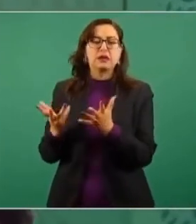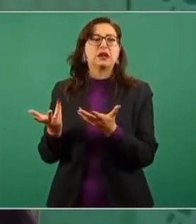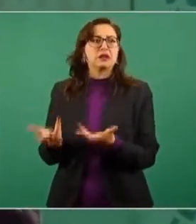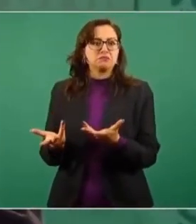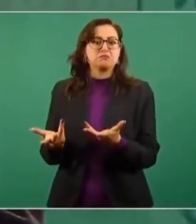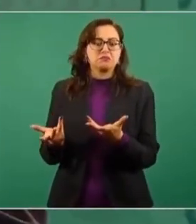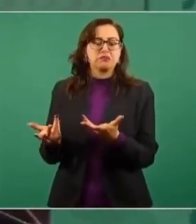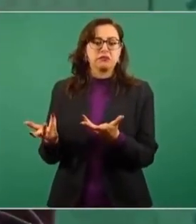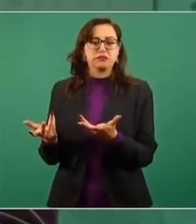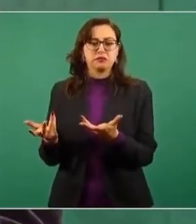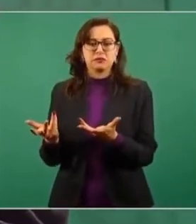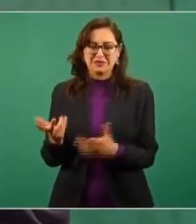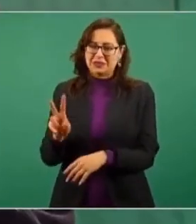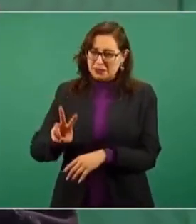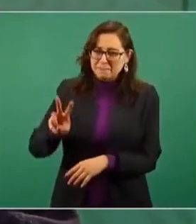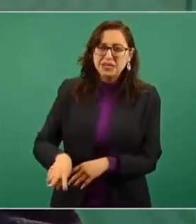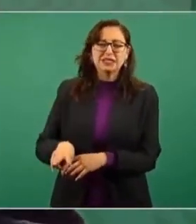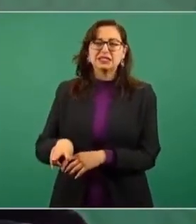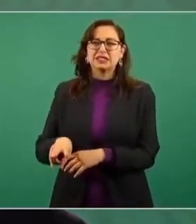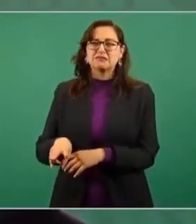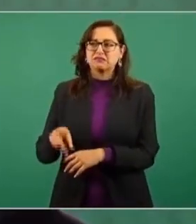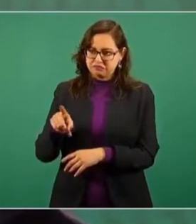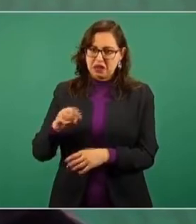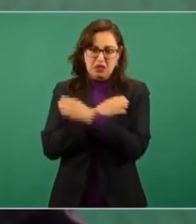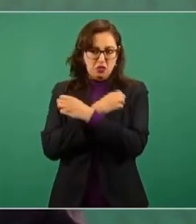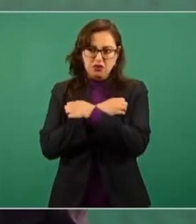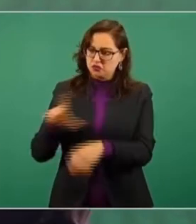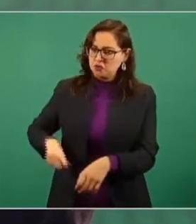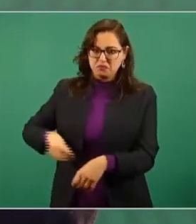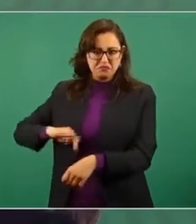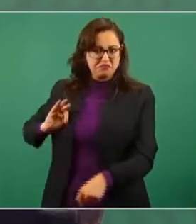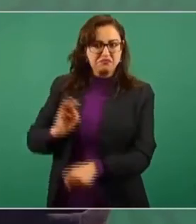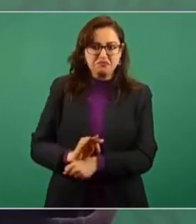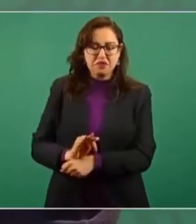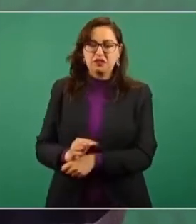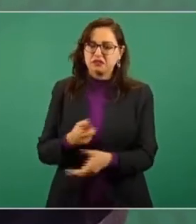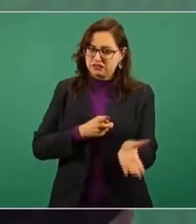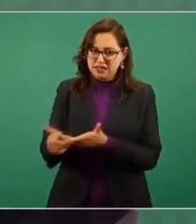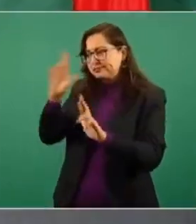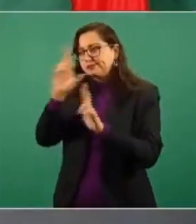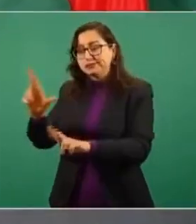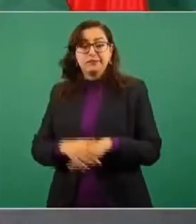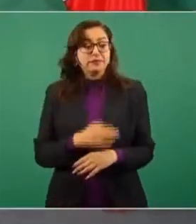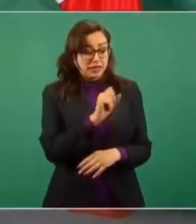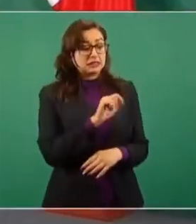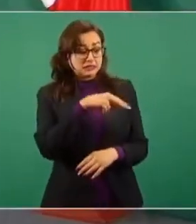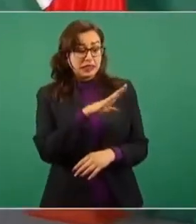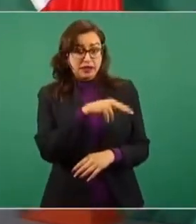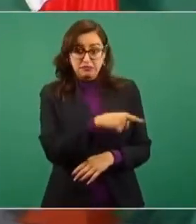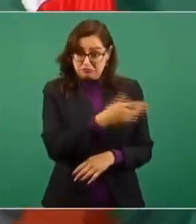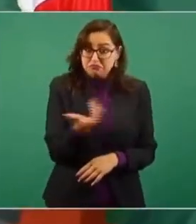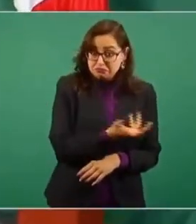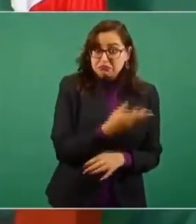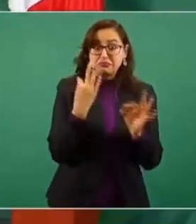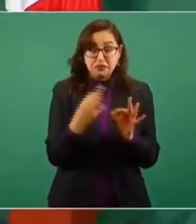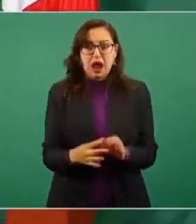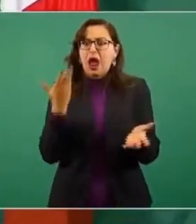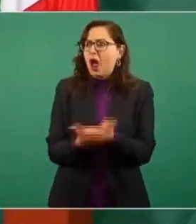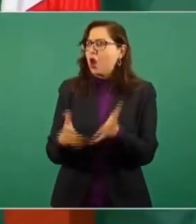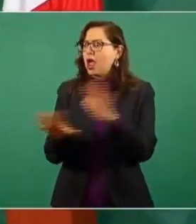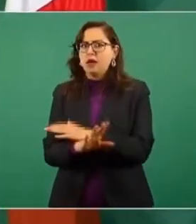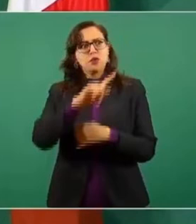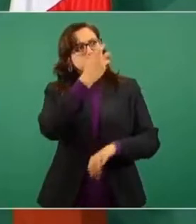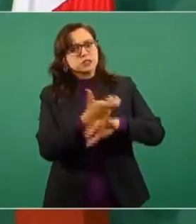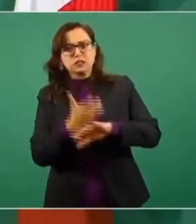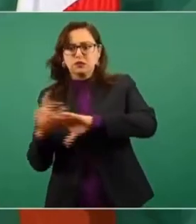de verdad, en defensa de la educación pública, en defensa de los derechos de los trabajadores. ¿Por qué? El cambio, entonces, como tú lo planteas,